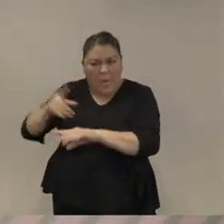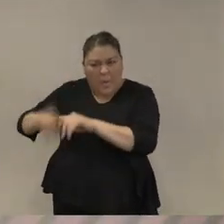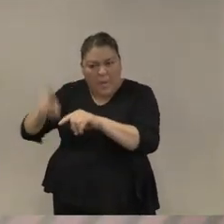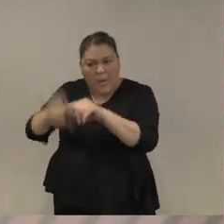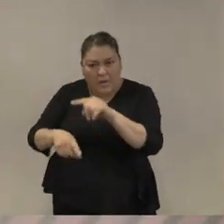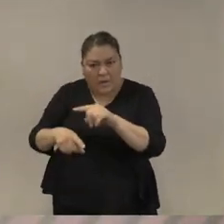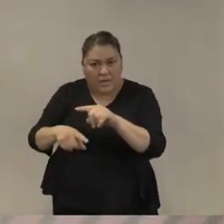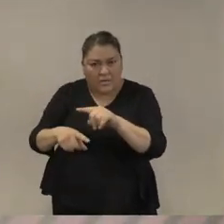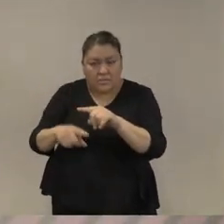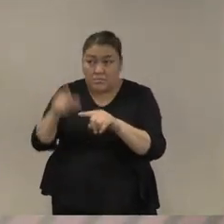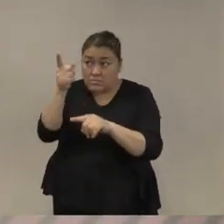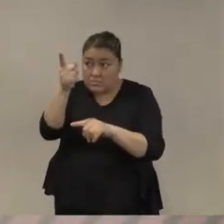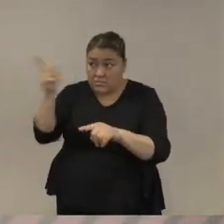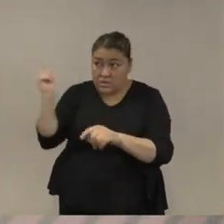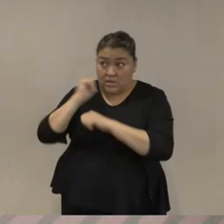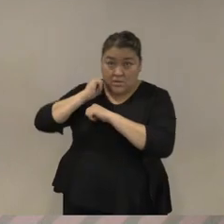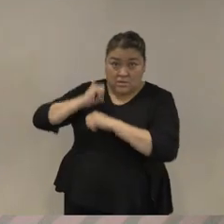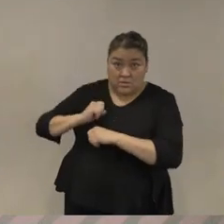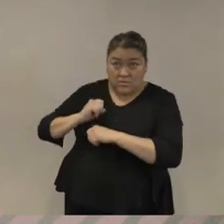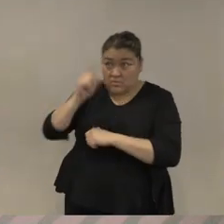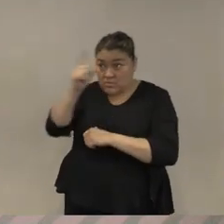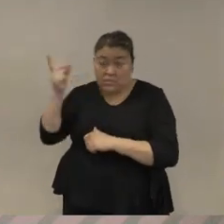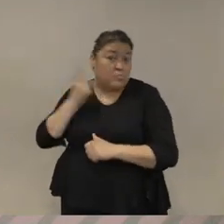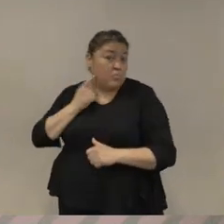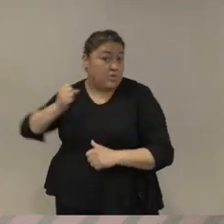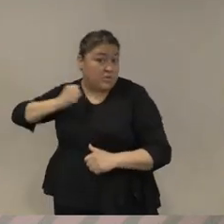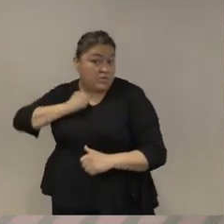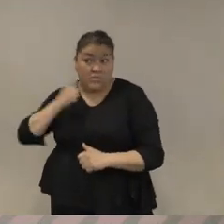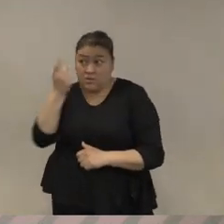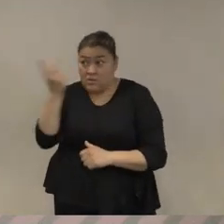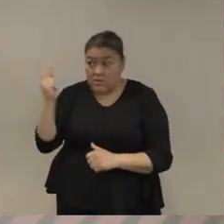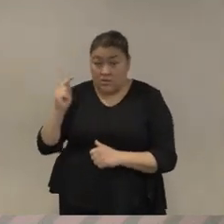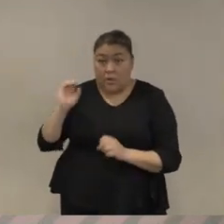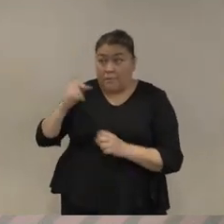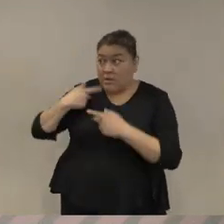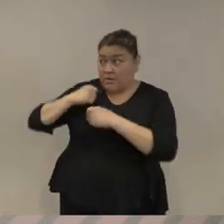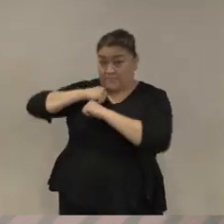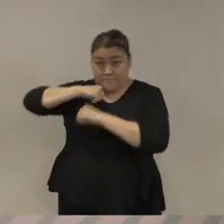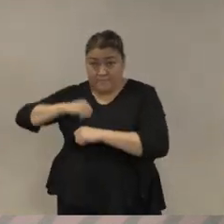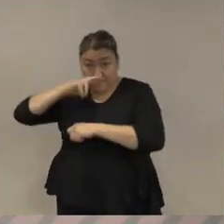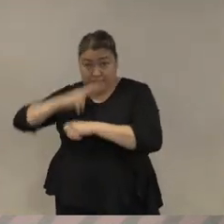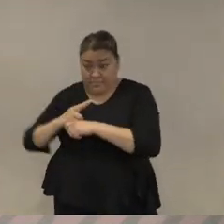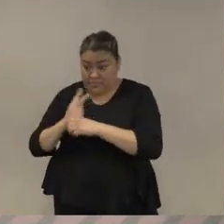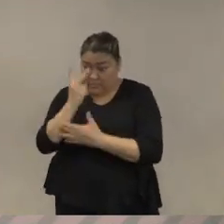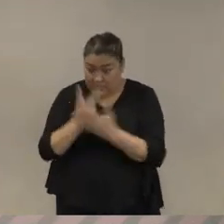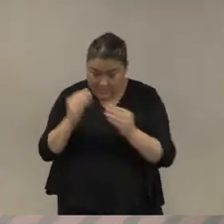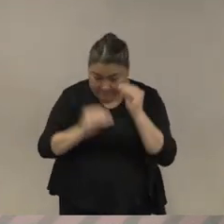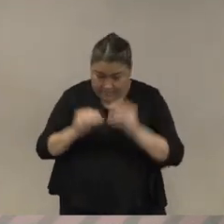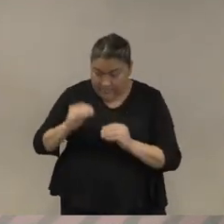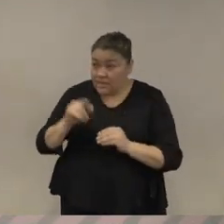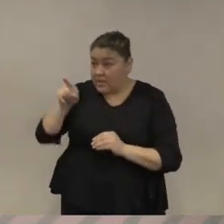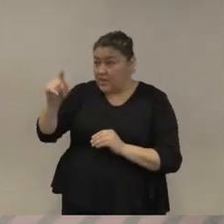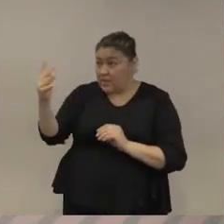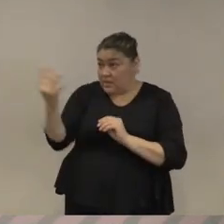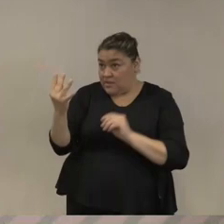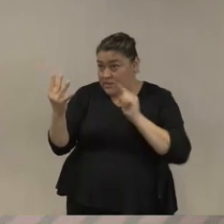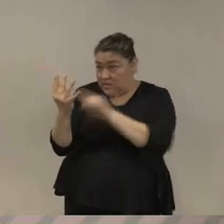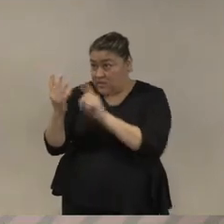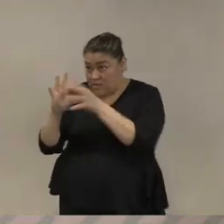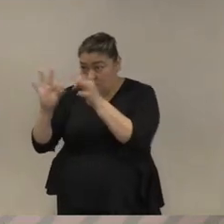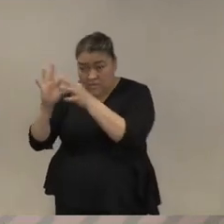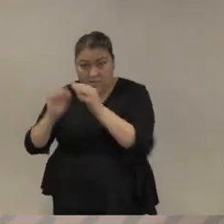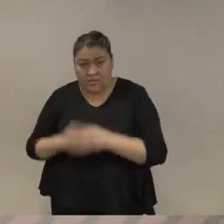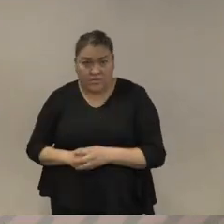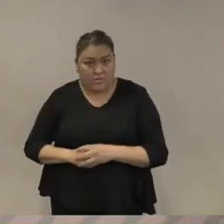¿cómo hablamos? ¿cómo hablamos? si la persona que está enfrente de mí piensa que yo no tengo la menor idea de lo que está